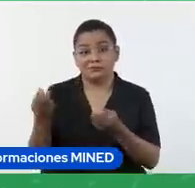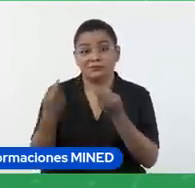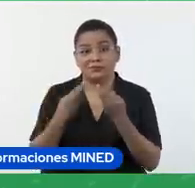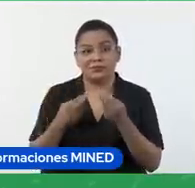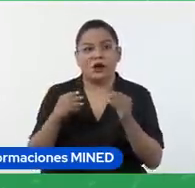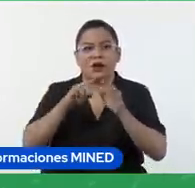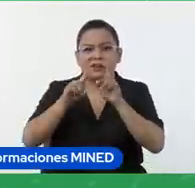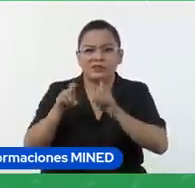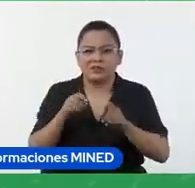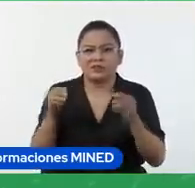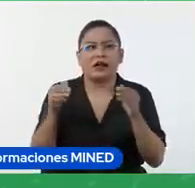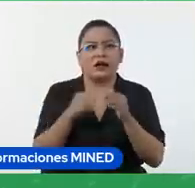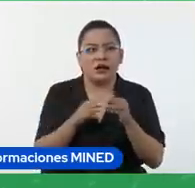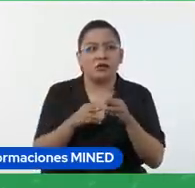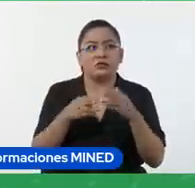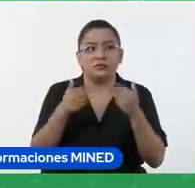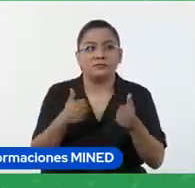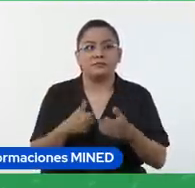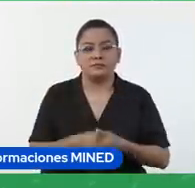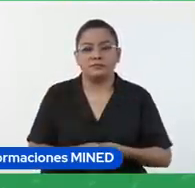también ¿verdad? sí